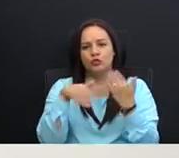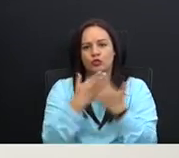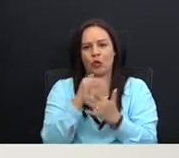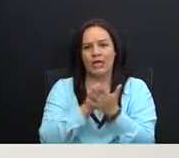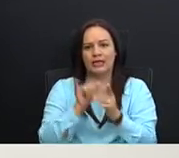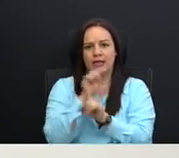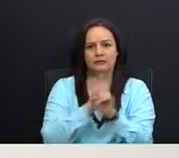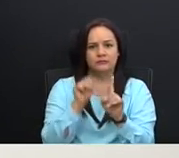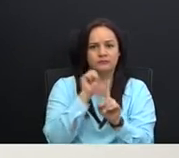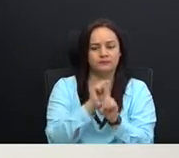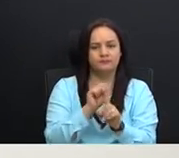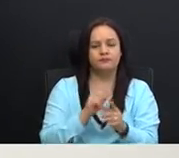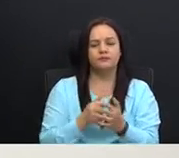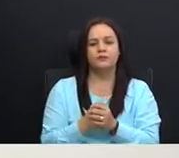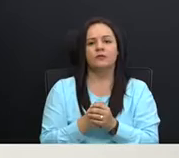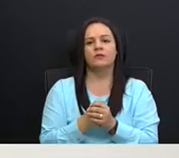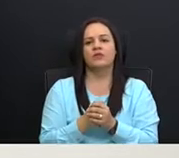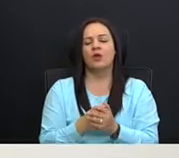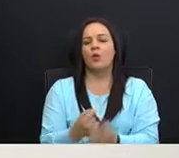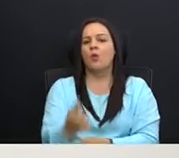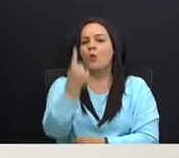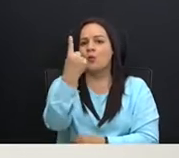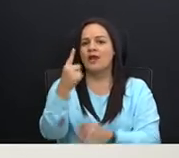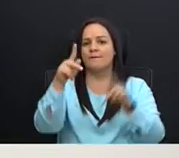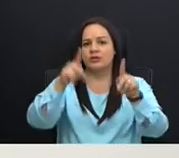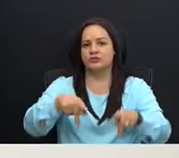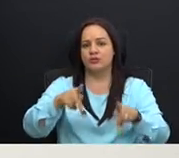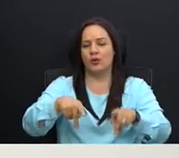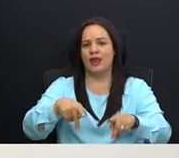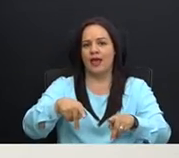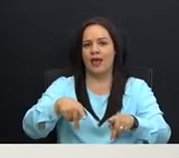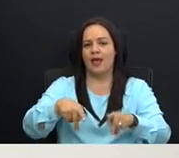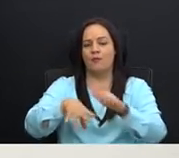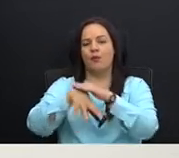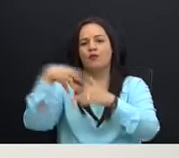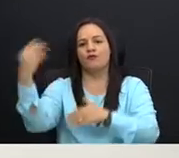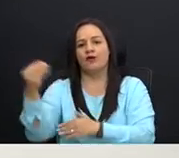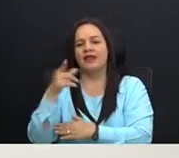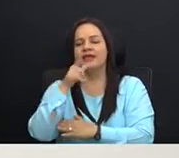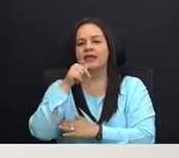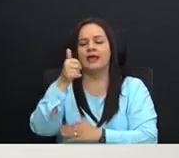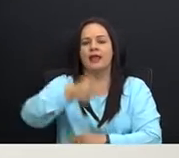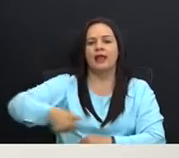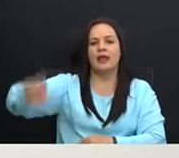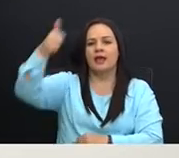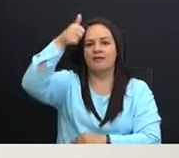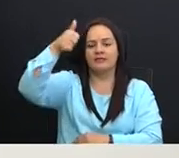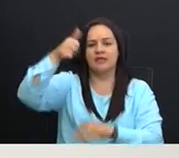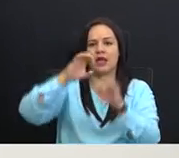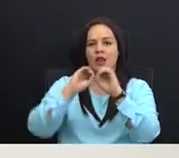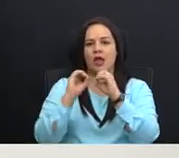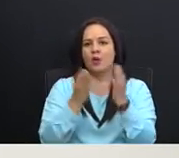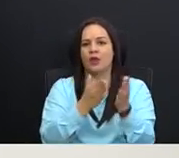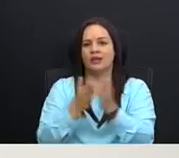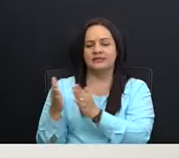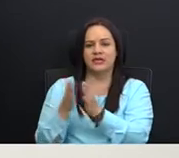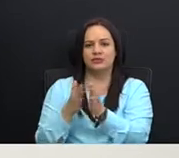queda una persona por fuera que es la cabeza de esta organización